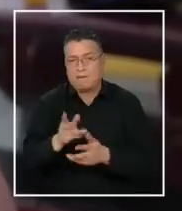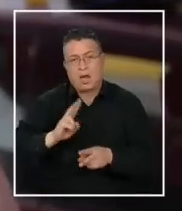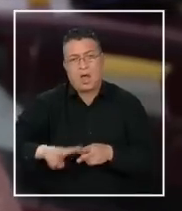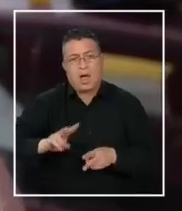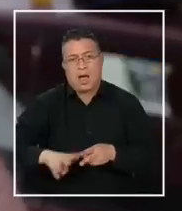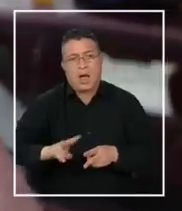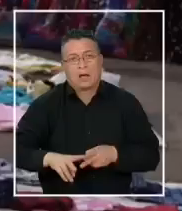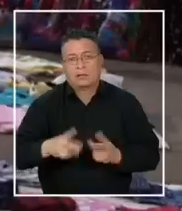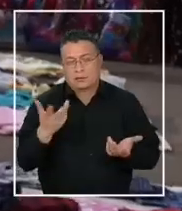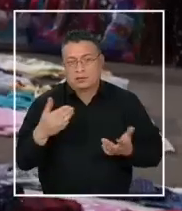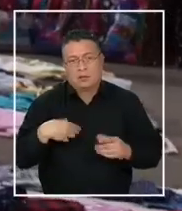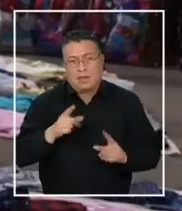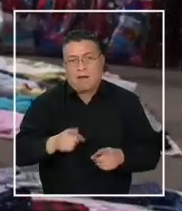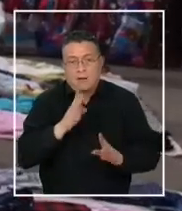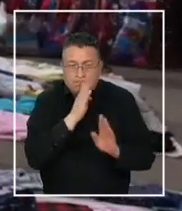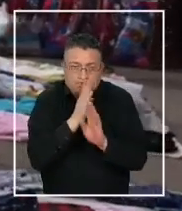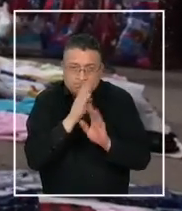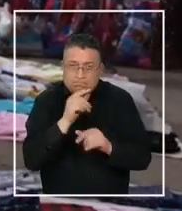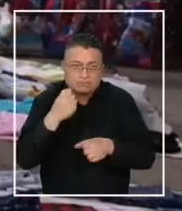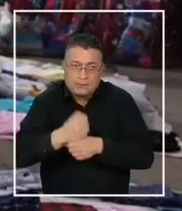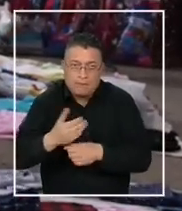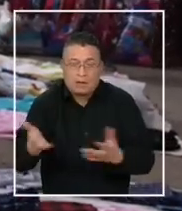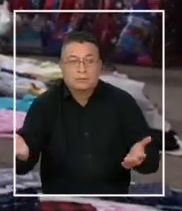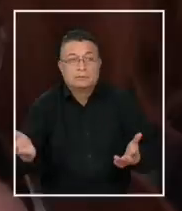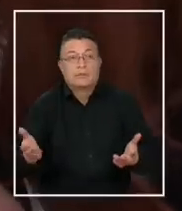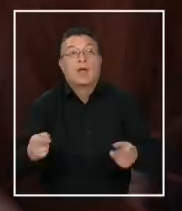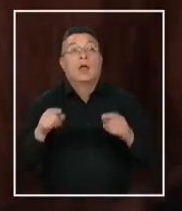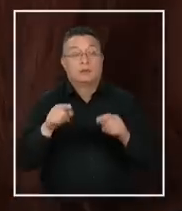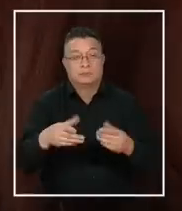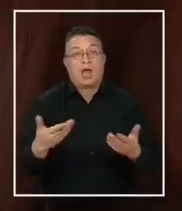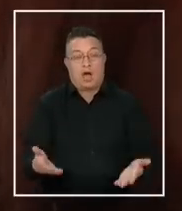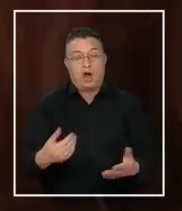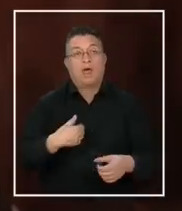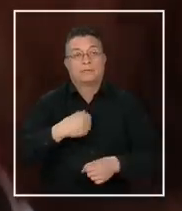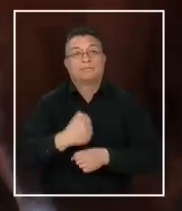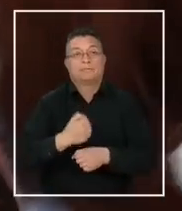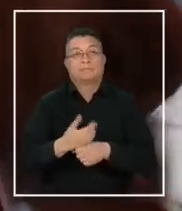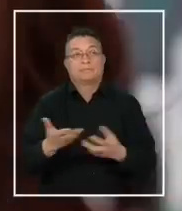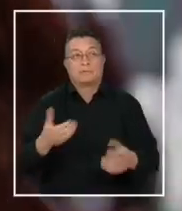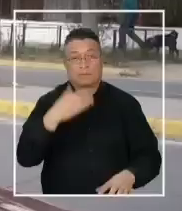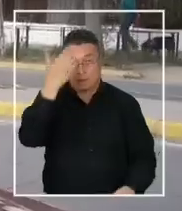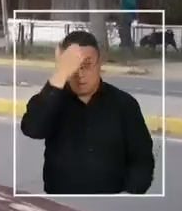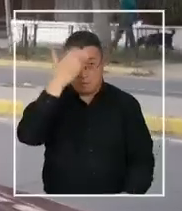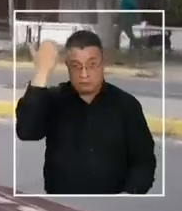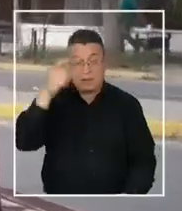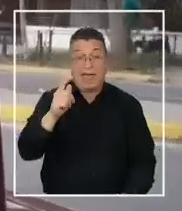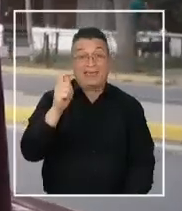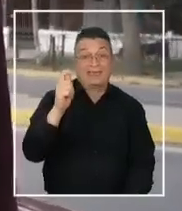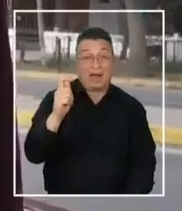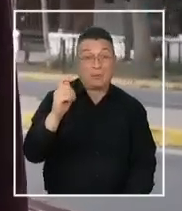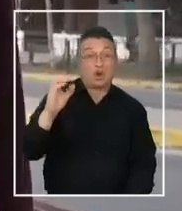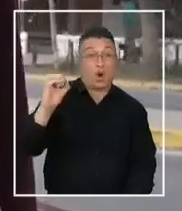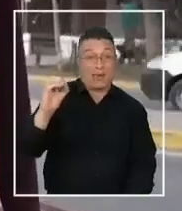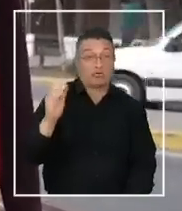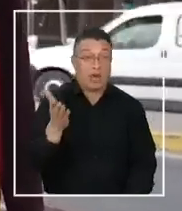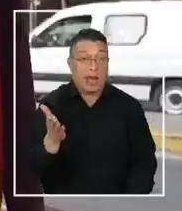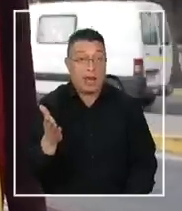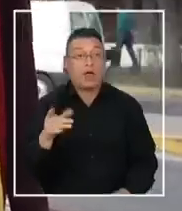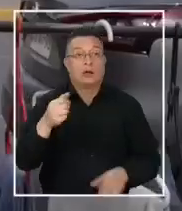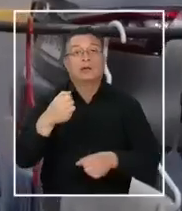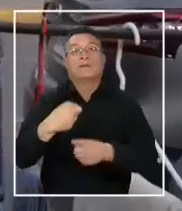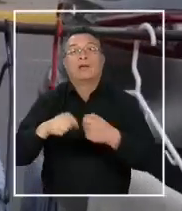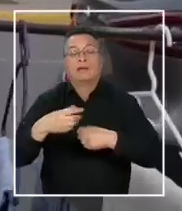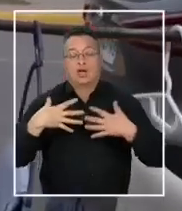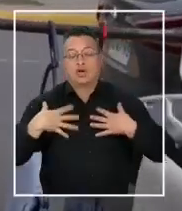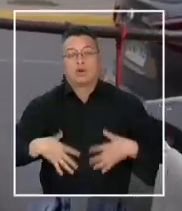hay que estar en la informalidad. Así describe Pamela su actual momento laboral, pese a que profesionalmente es terapeuta ocupacional, hoy vende ropa